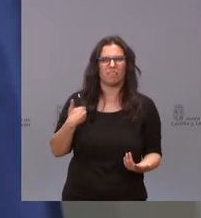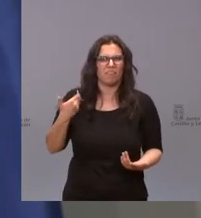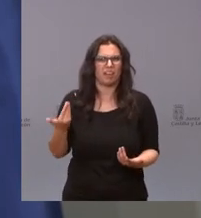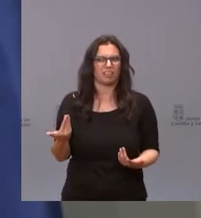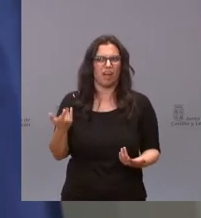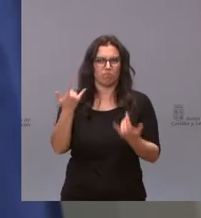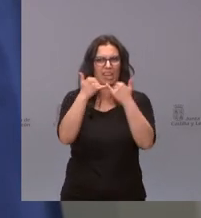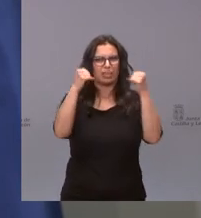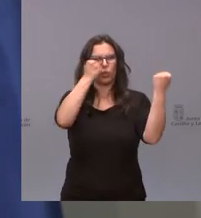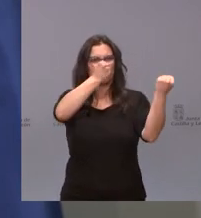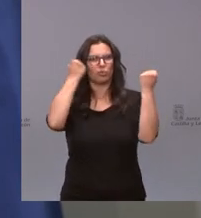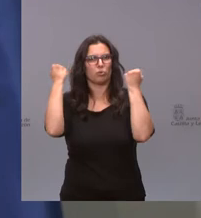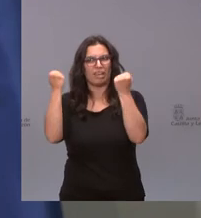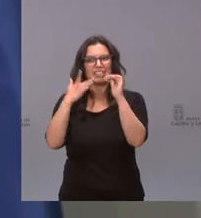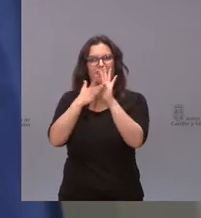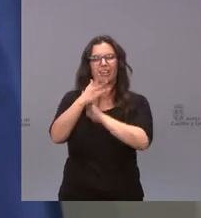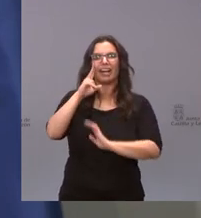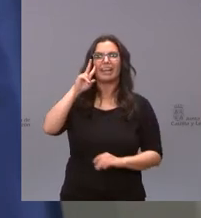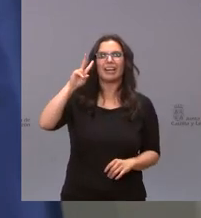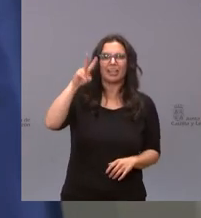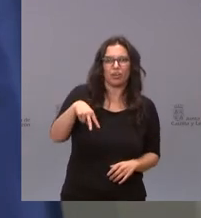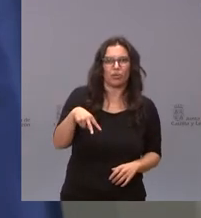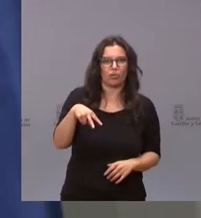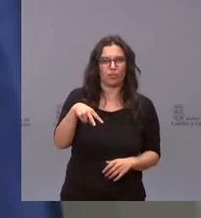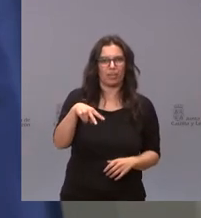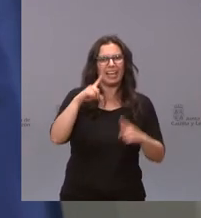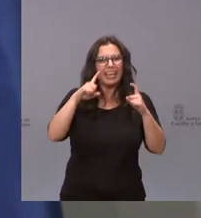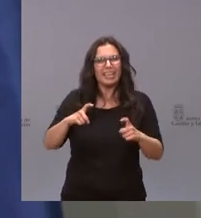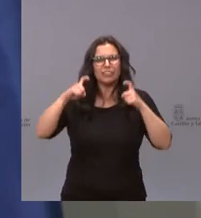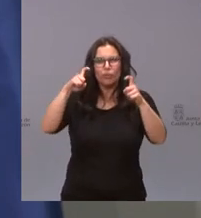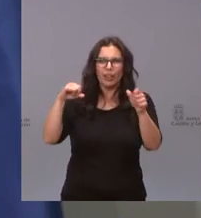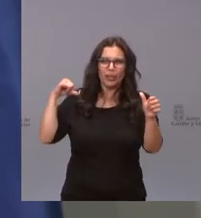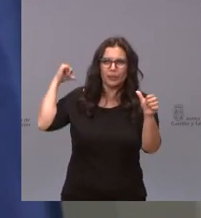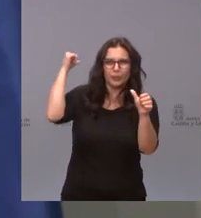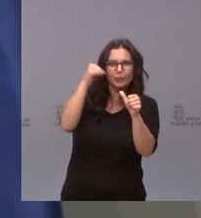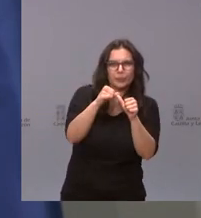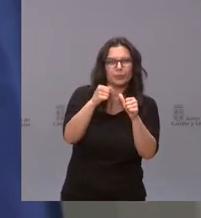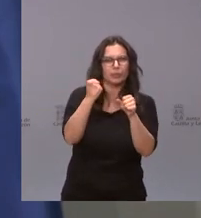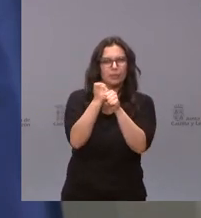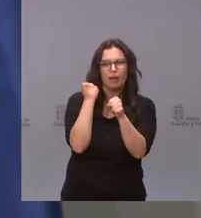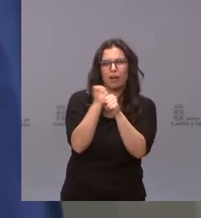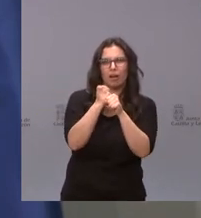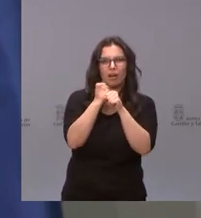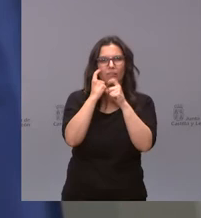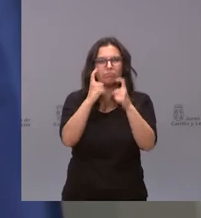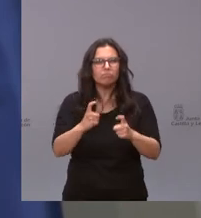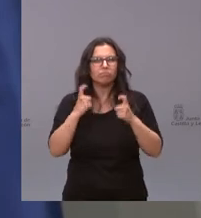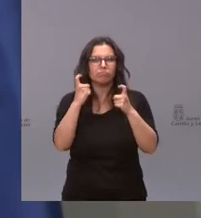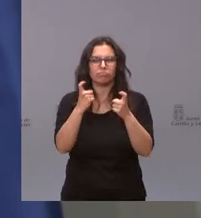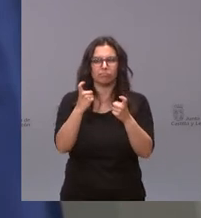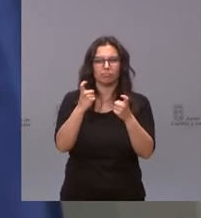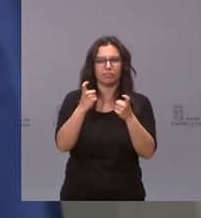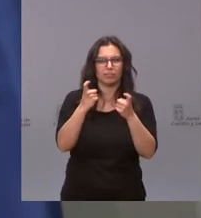acto institucional que reconoce a la gente un esfuerzo y una trayectoria de años un esfuerzo y una trayectoria de servicio